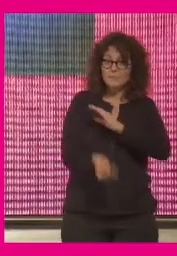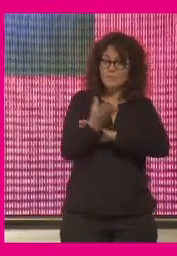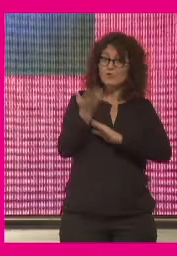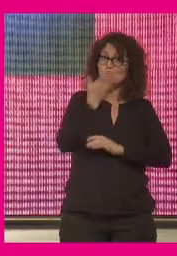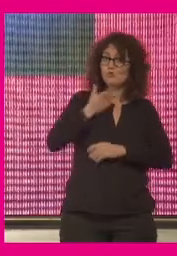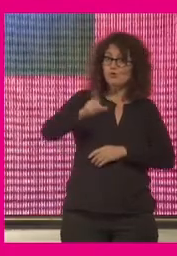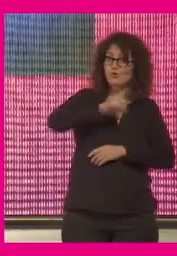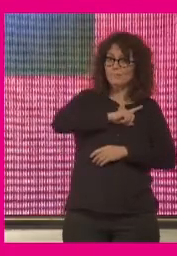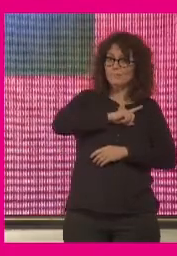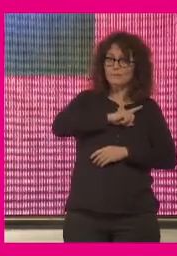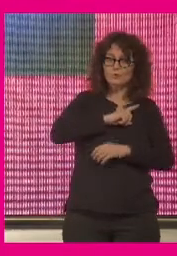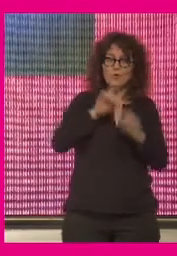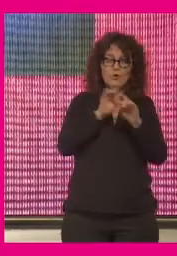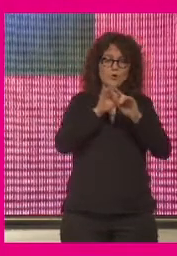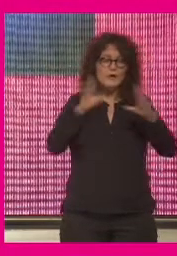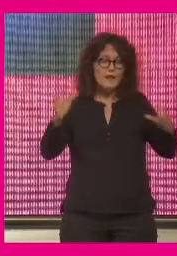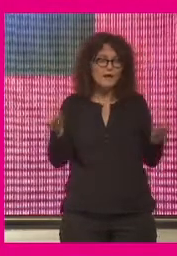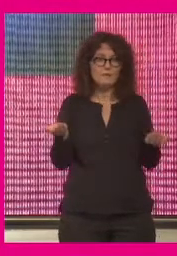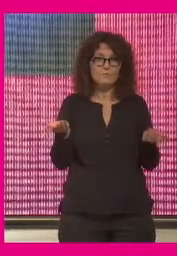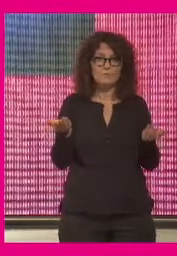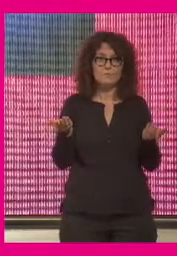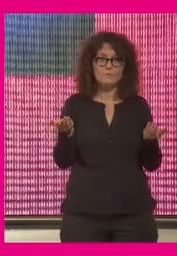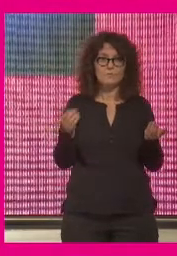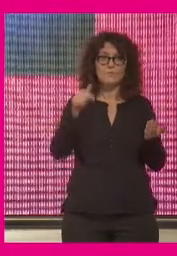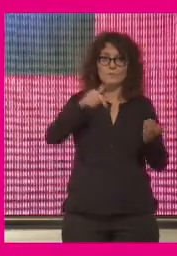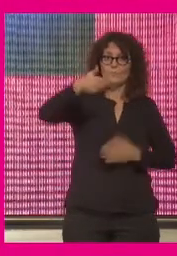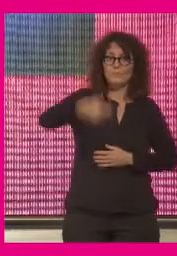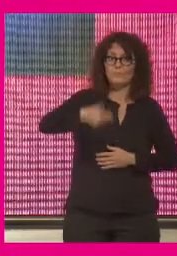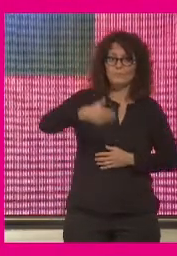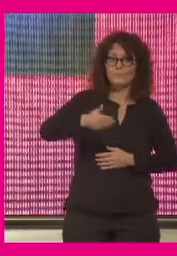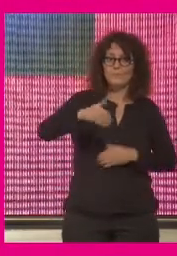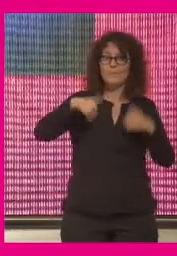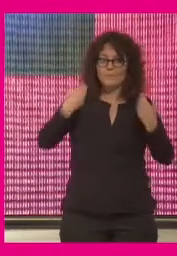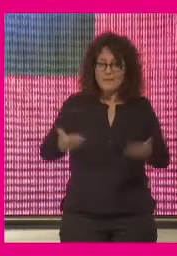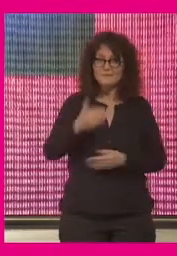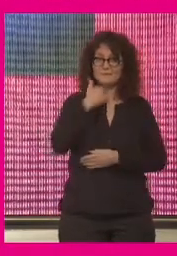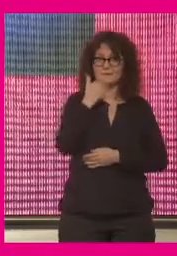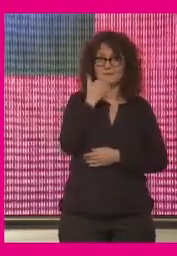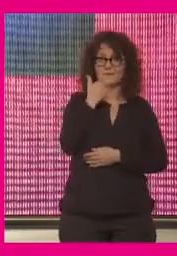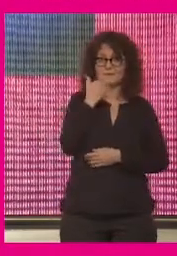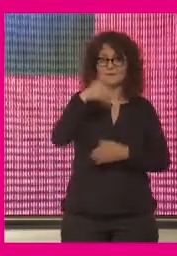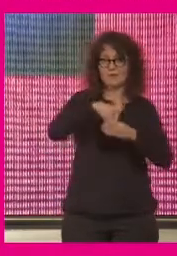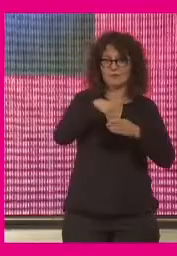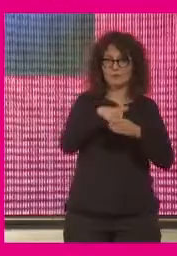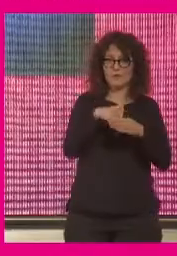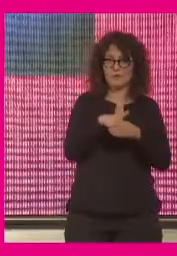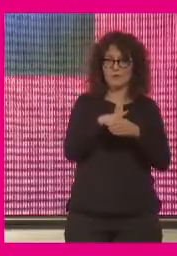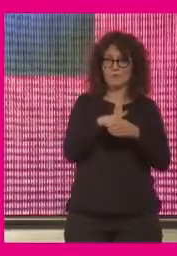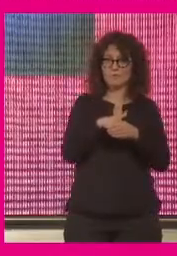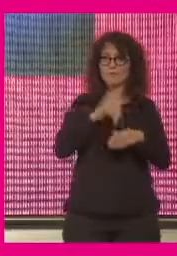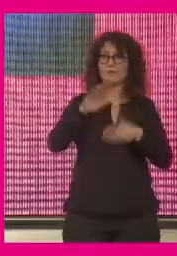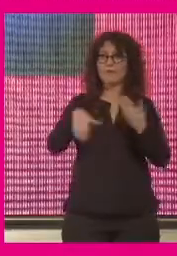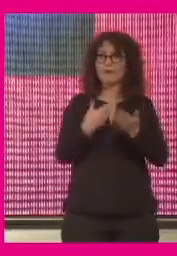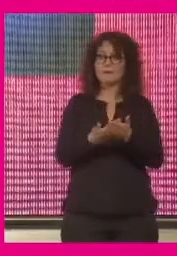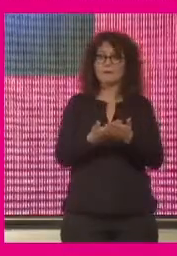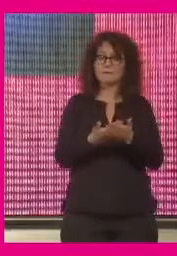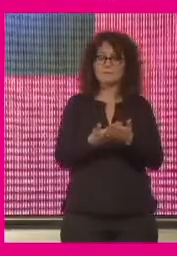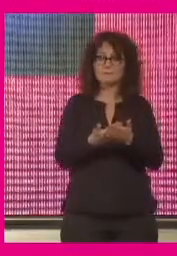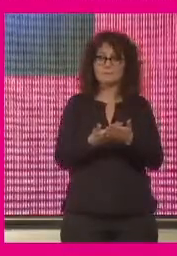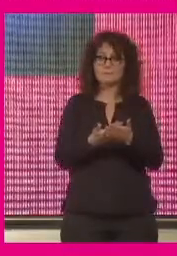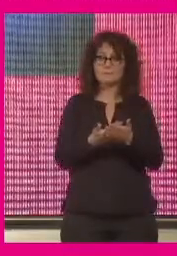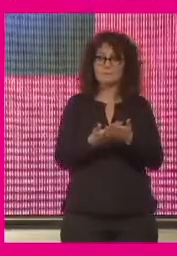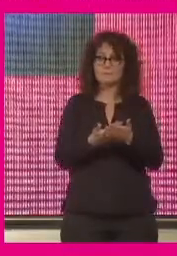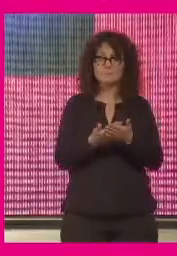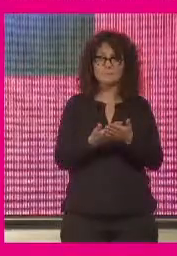conocimiento explícito no sea tácito que es tanto más importante que el contenido en sí y de hecho yo que he tenido una cosa y ya os habéis fijado